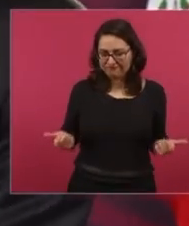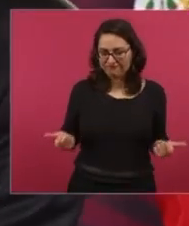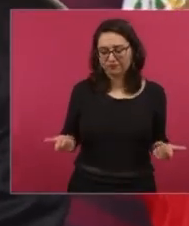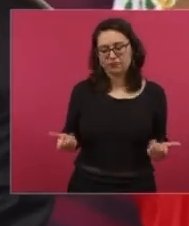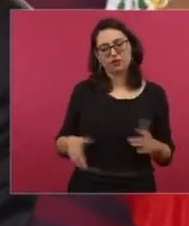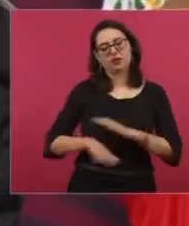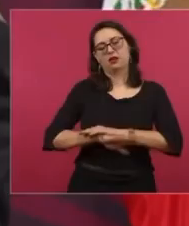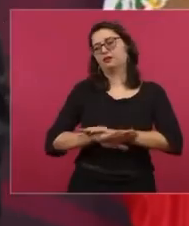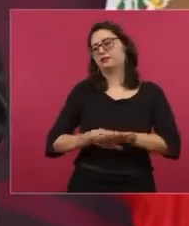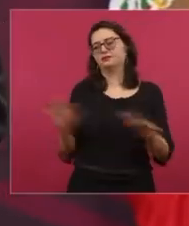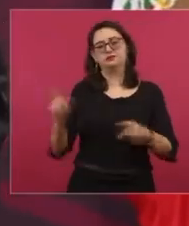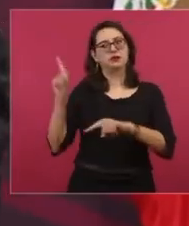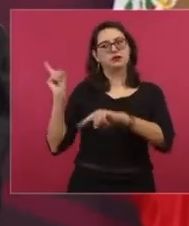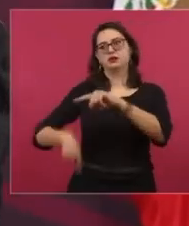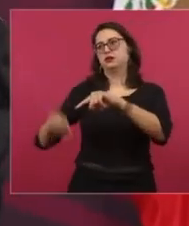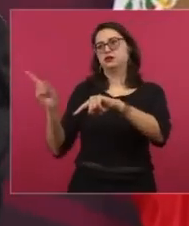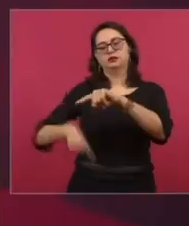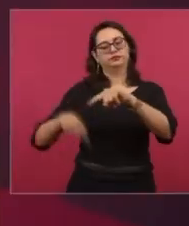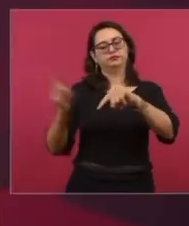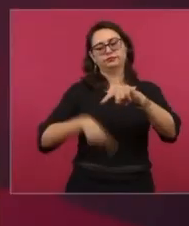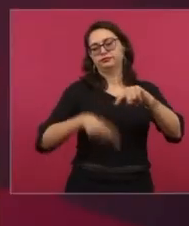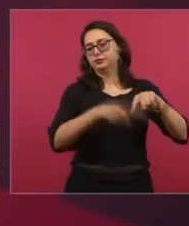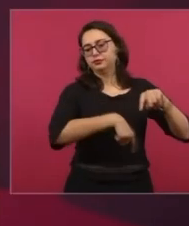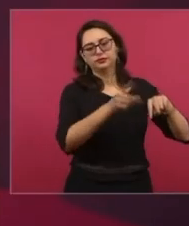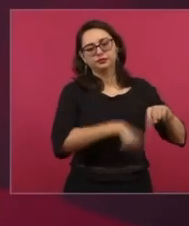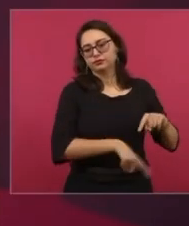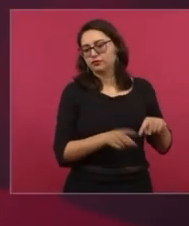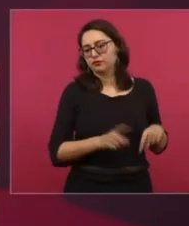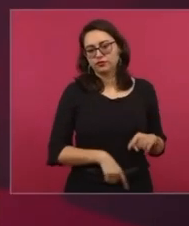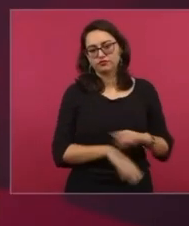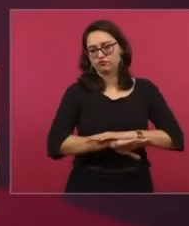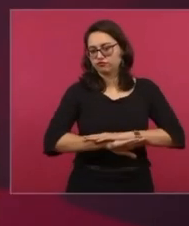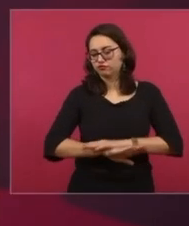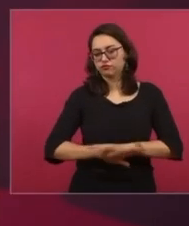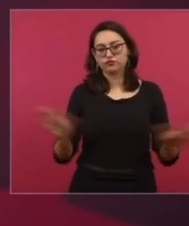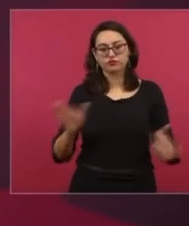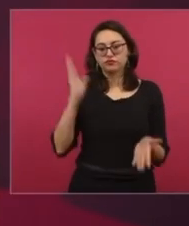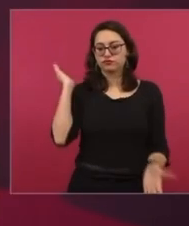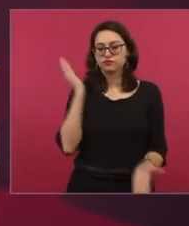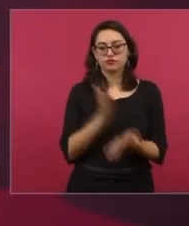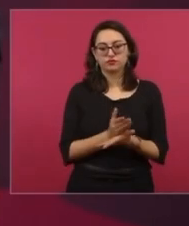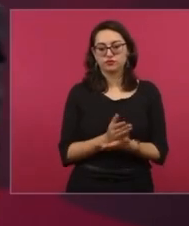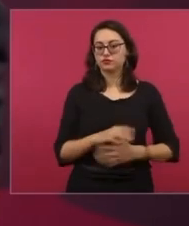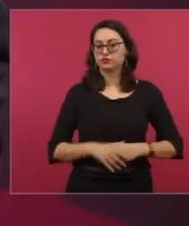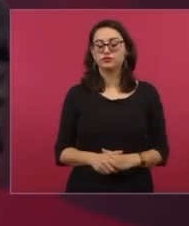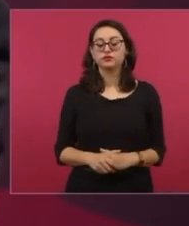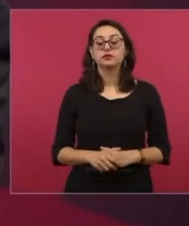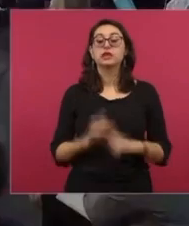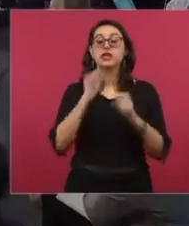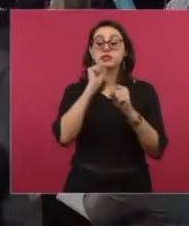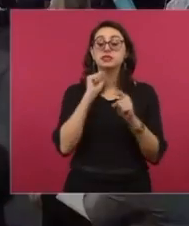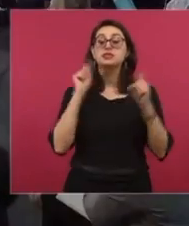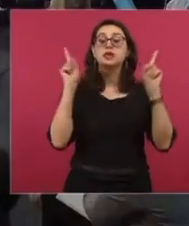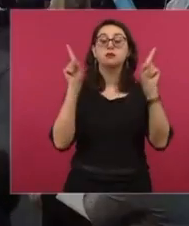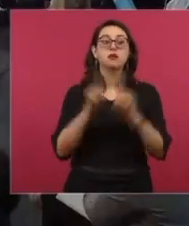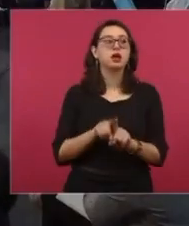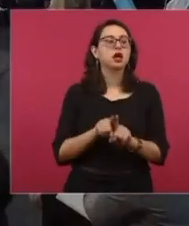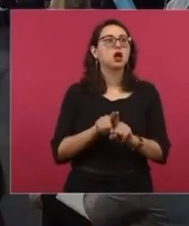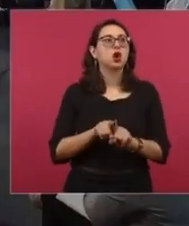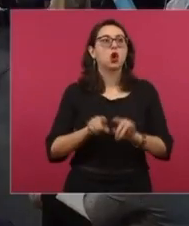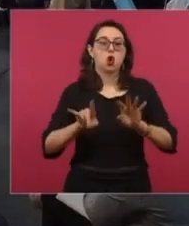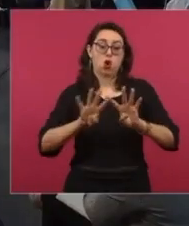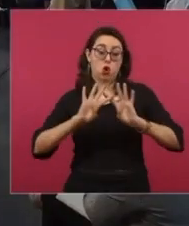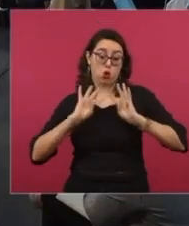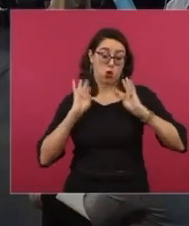quitamos todas esas oficinas, había un consejo de fomento al